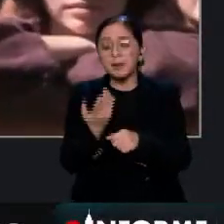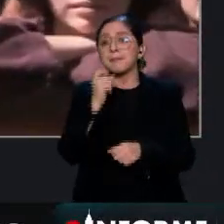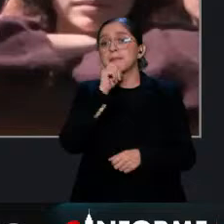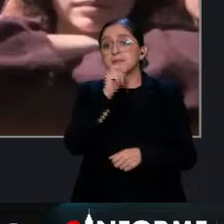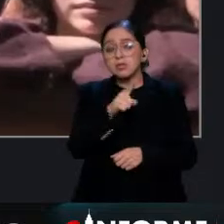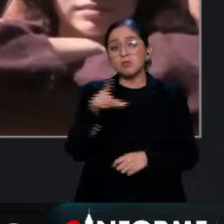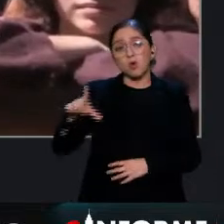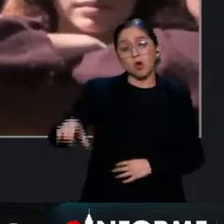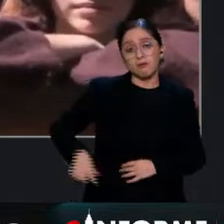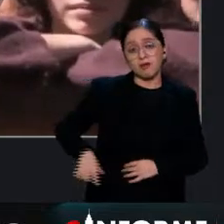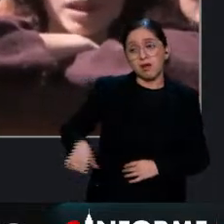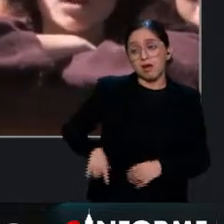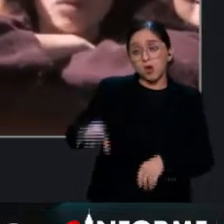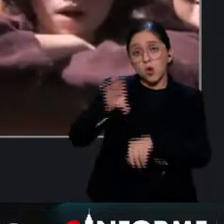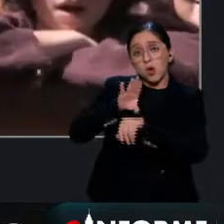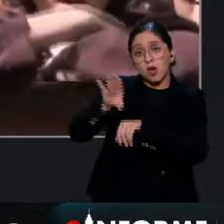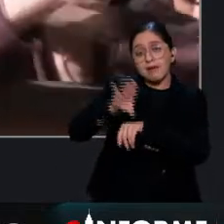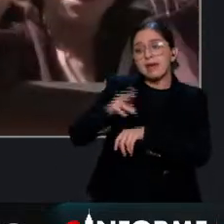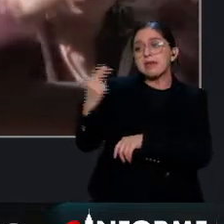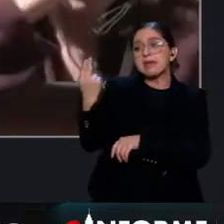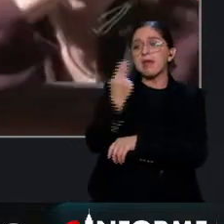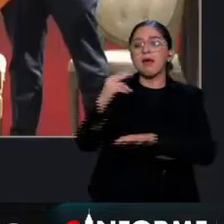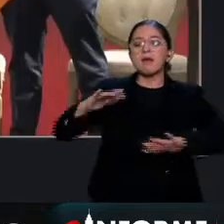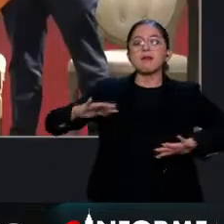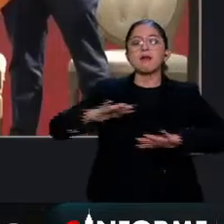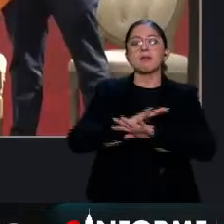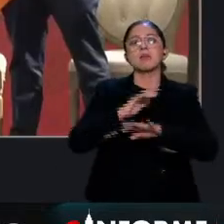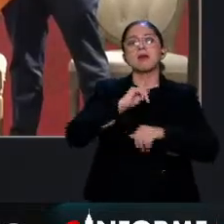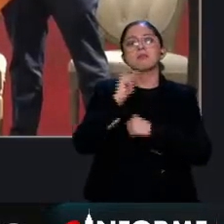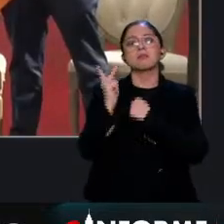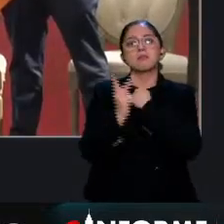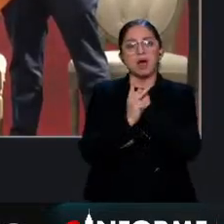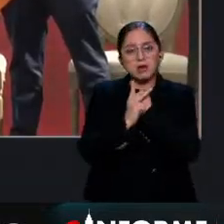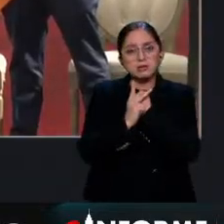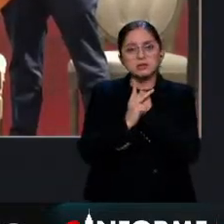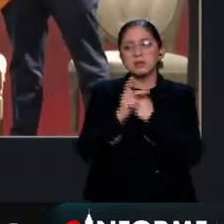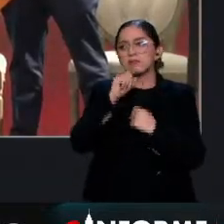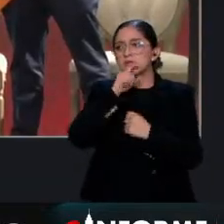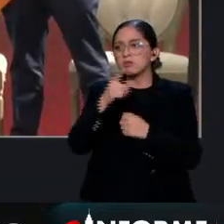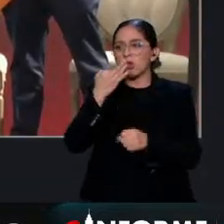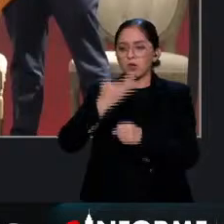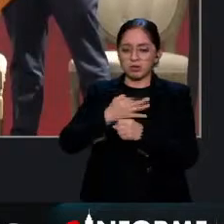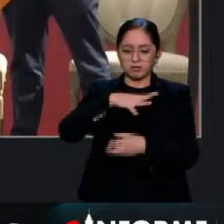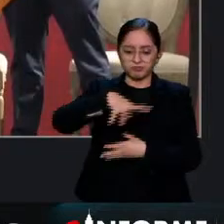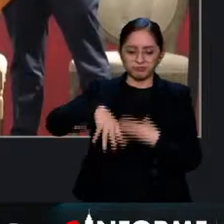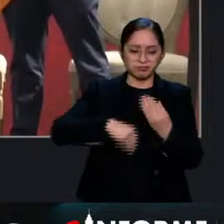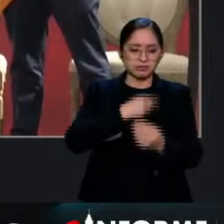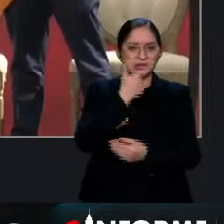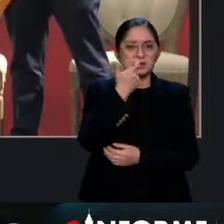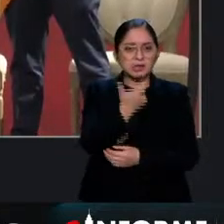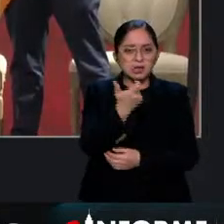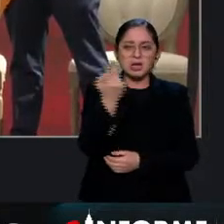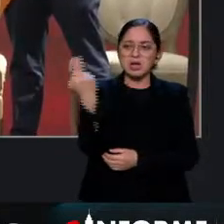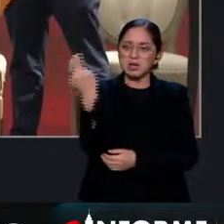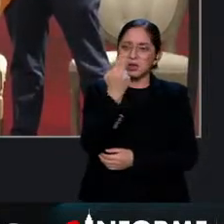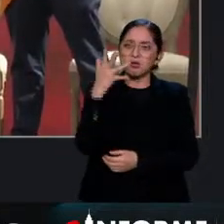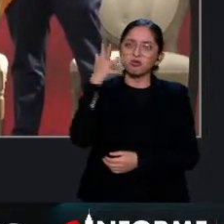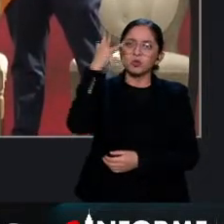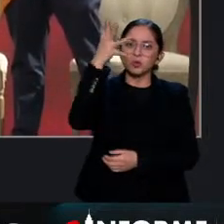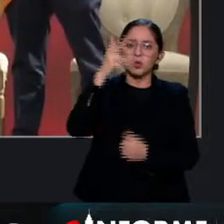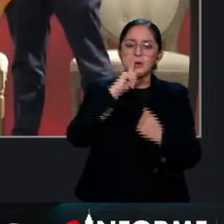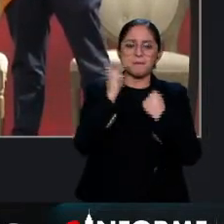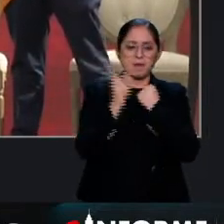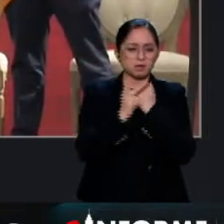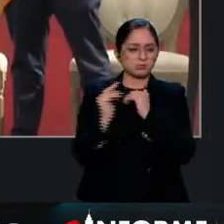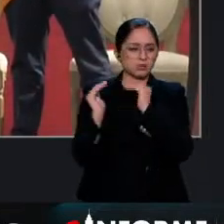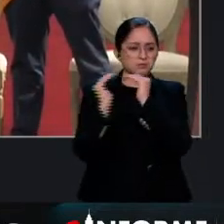van a buscar transformar al país de una nación inequitativa y en crisis económica, a un país con mayor igualdad. Y por eso, desde hoy,